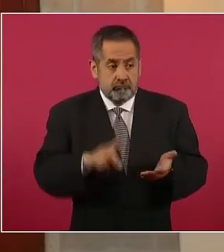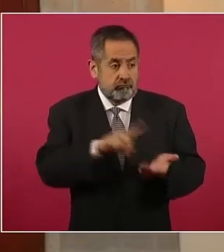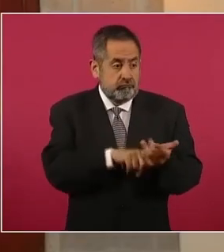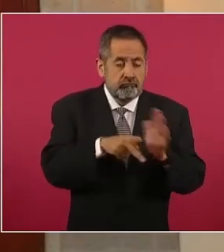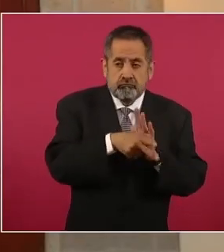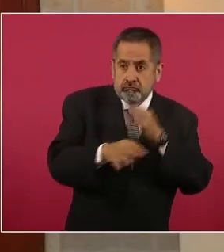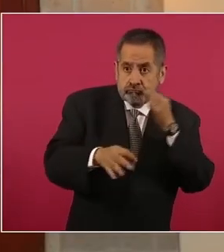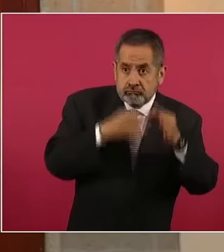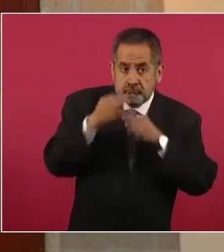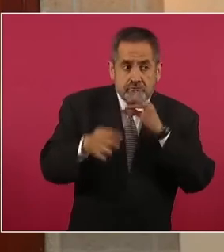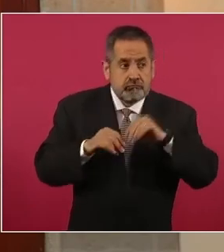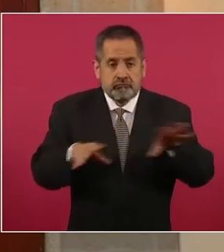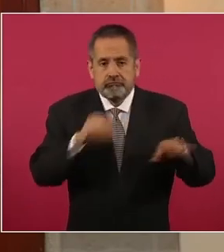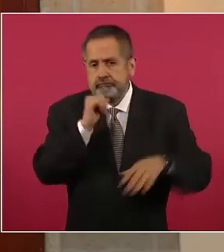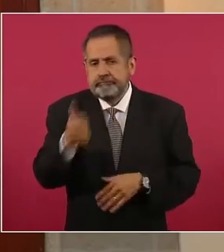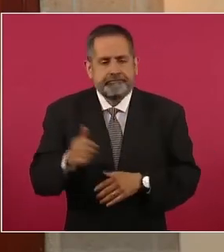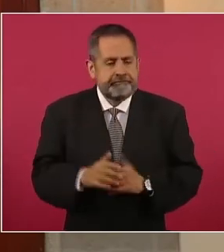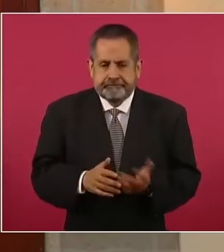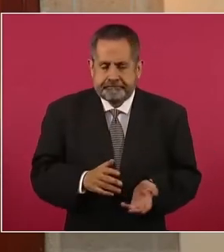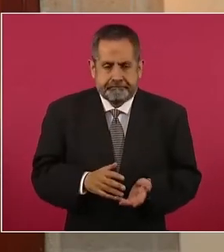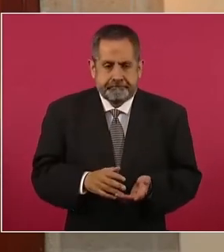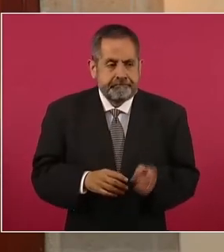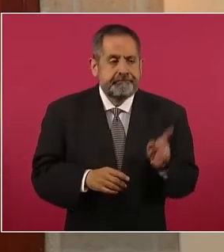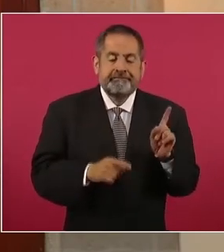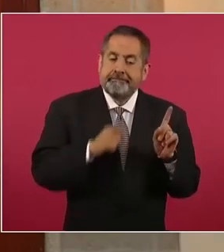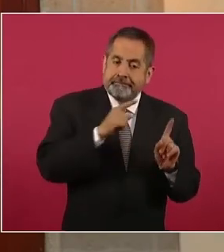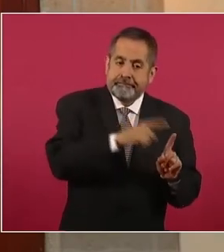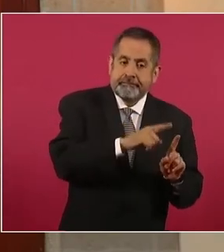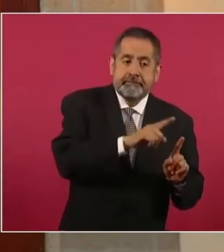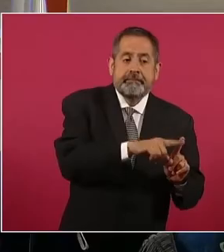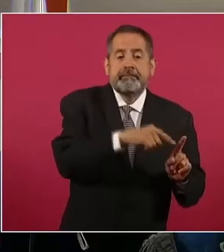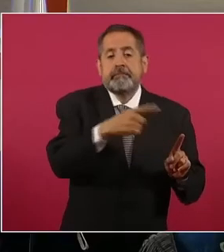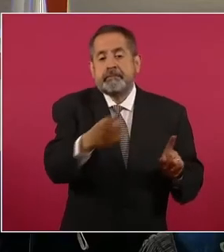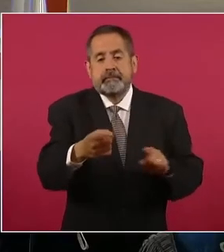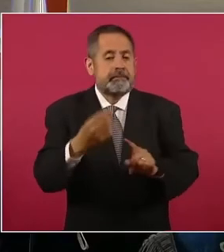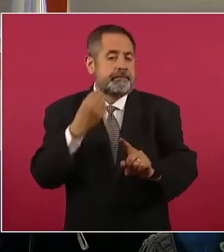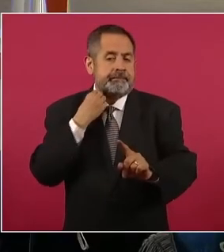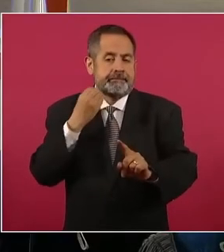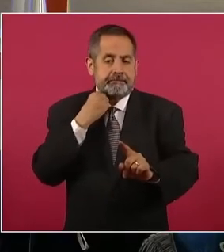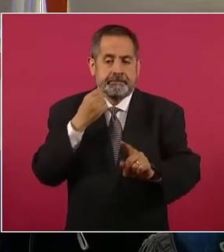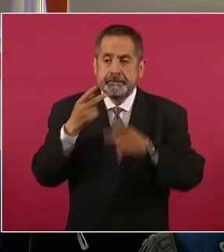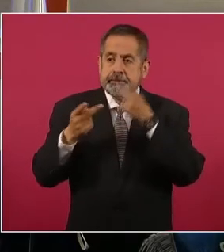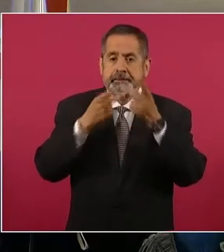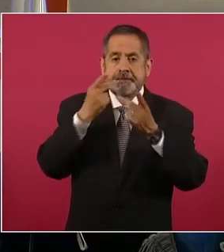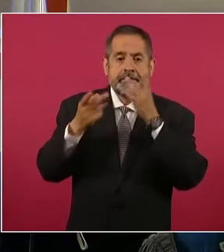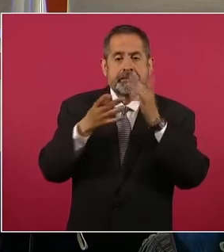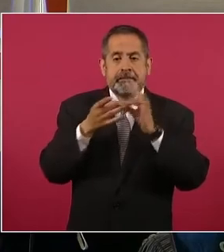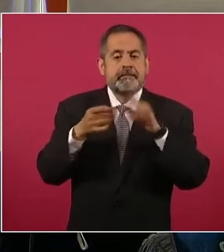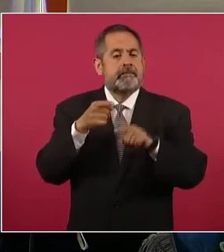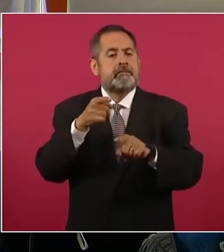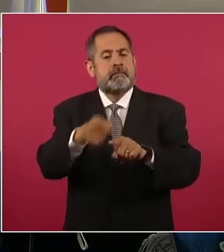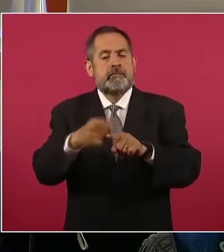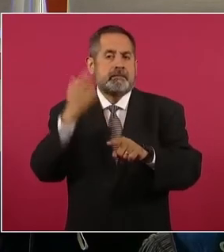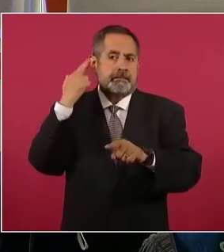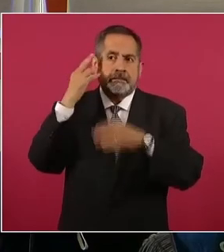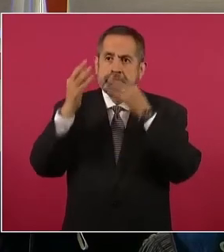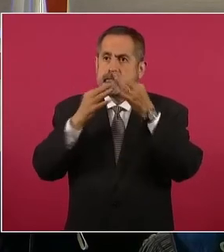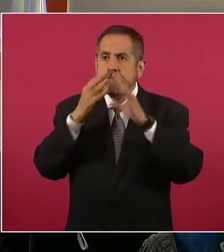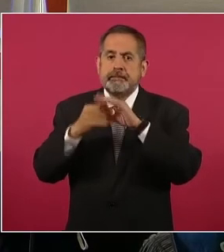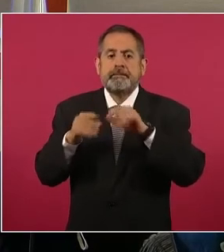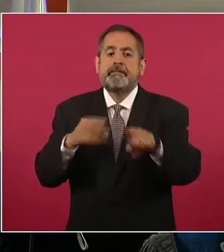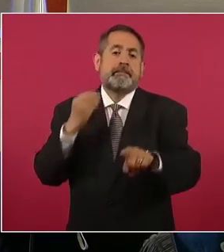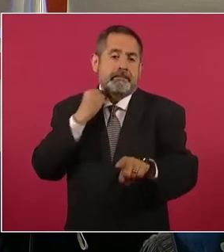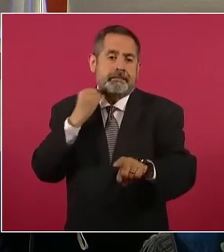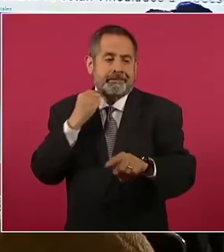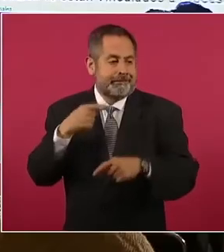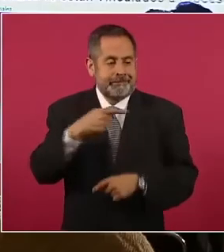carácter periodístico. Su vinculación era porque el abogado hacía comentarios en un programa de radio y de